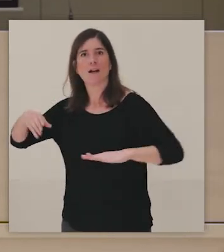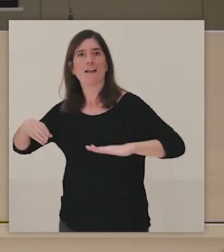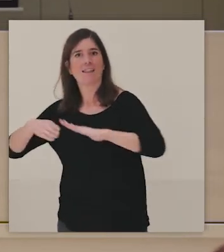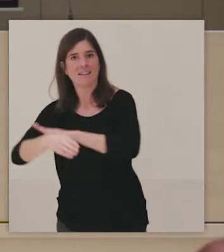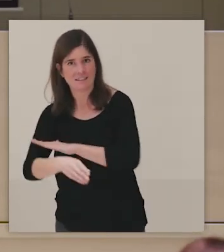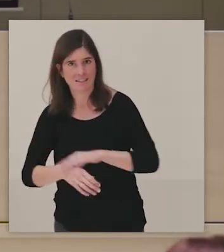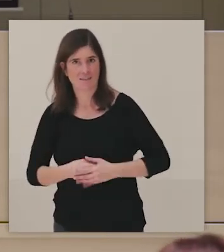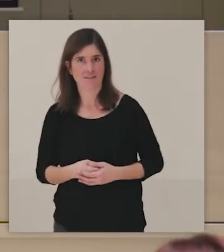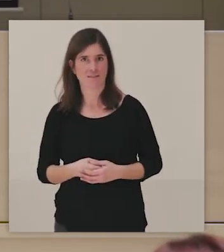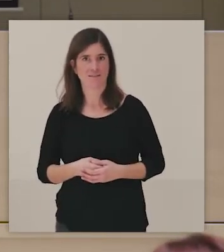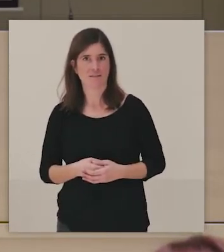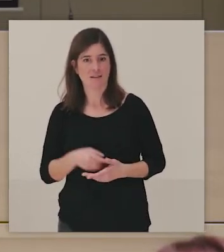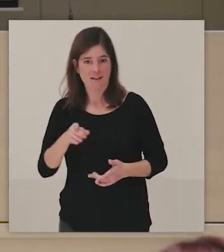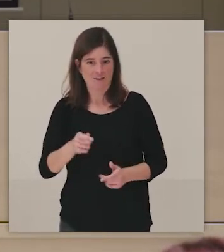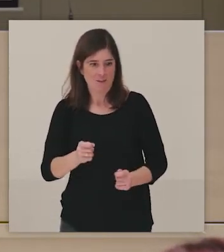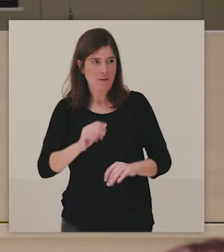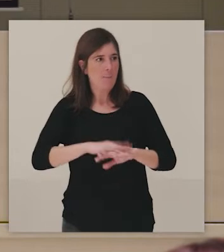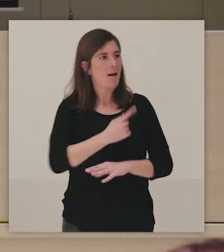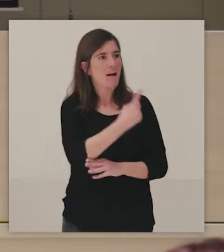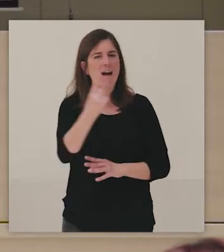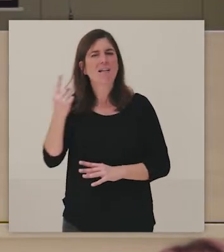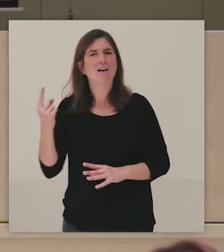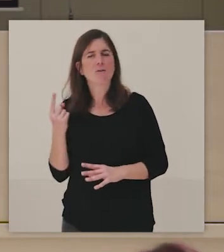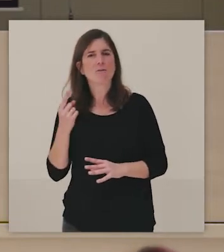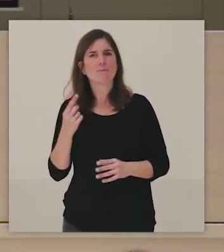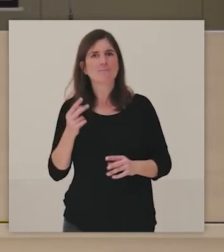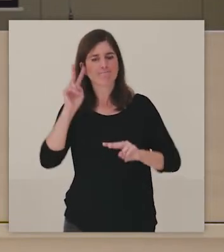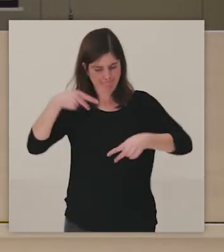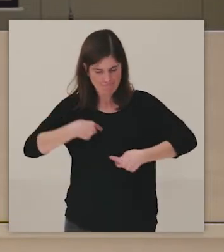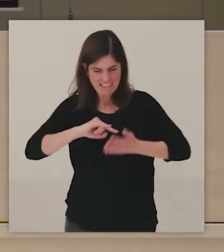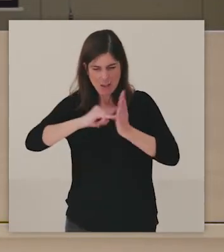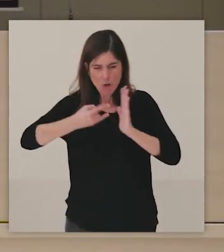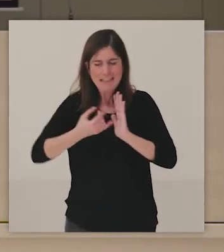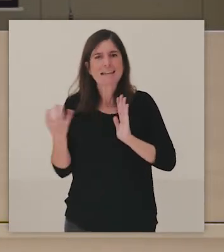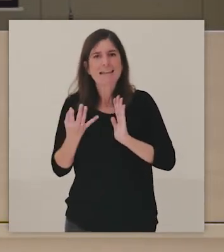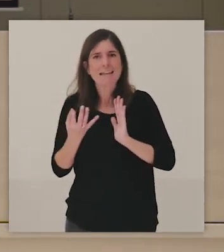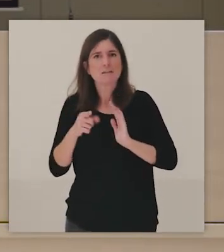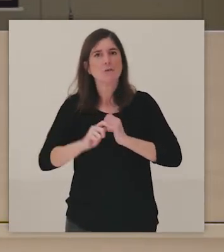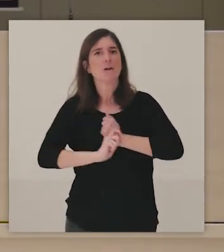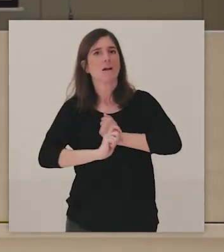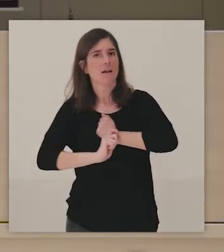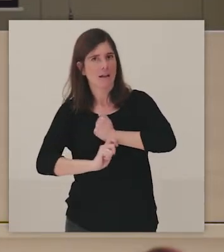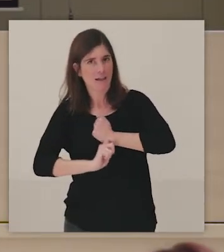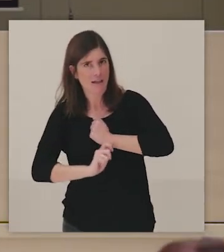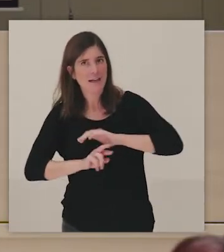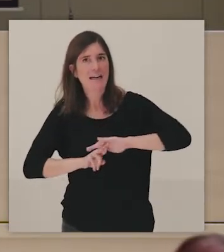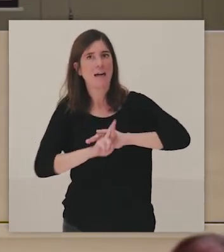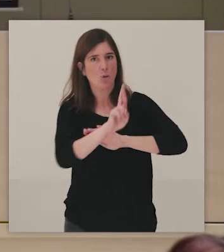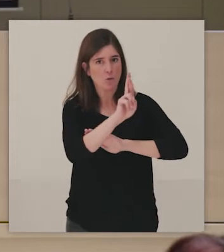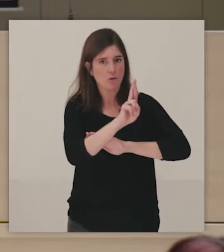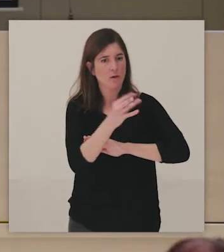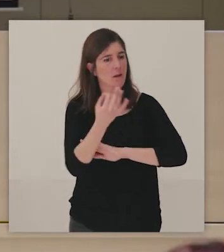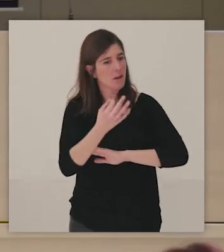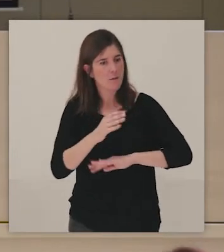importante, Lo que significa o lo que es la tecnología para cada uno de nosotros. La tecnología es un recurso, es una herramienta y nos debe